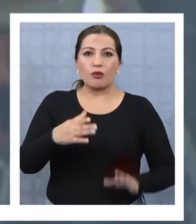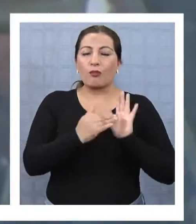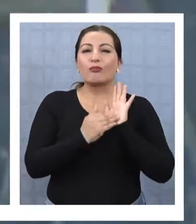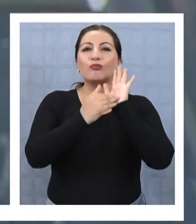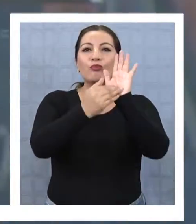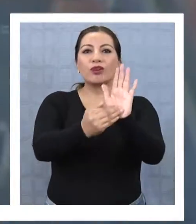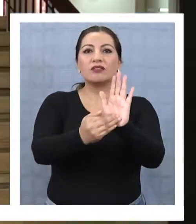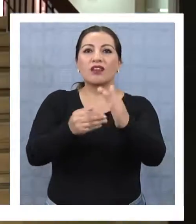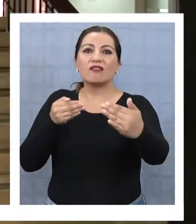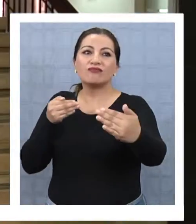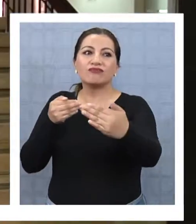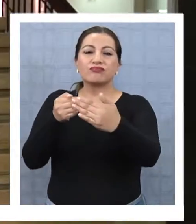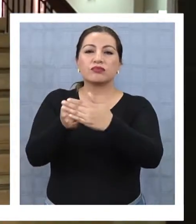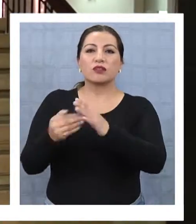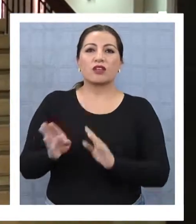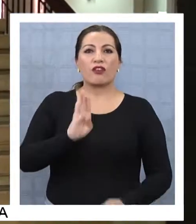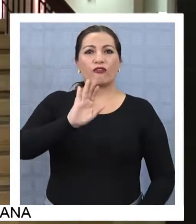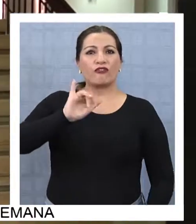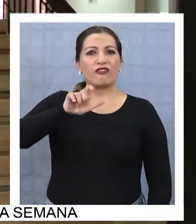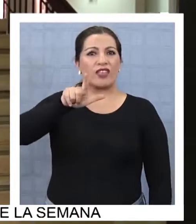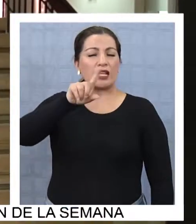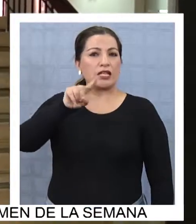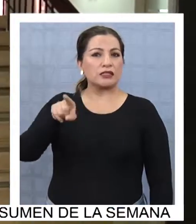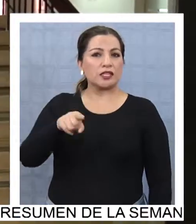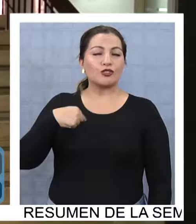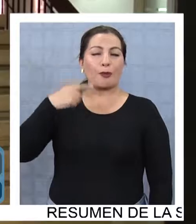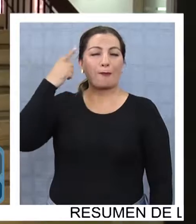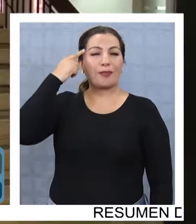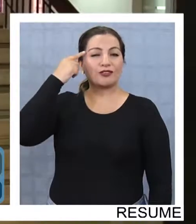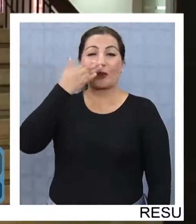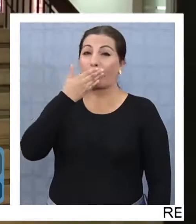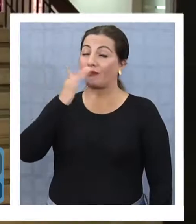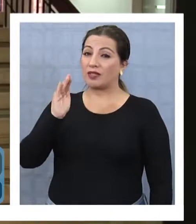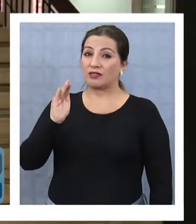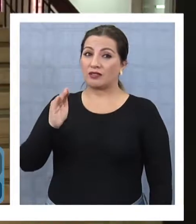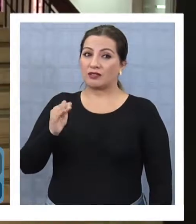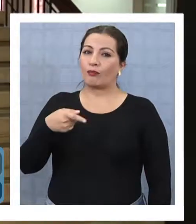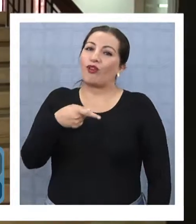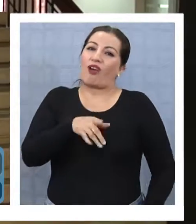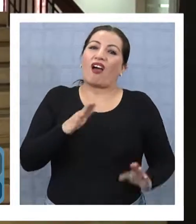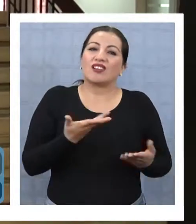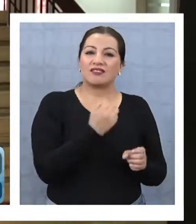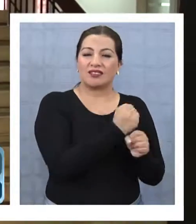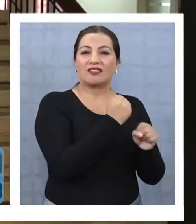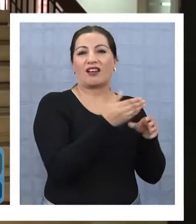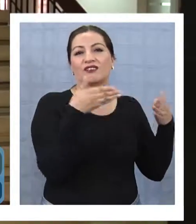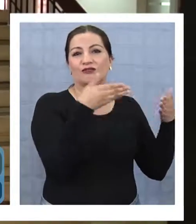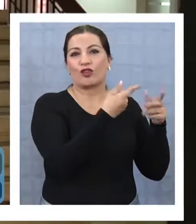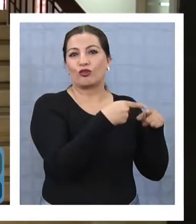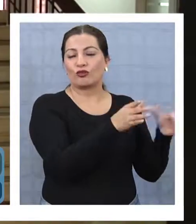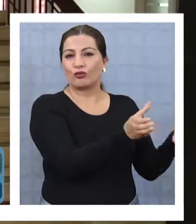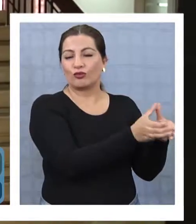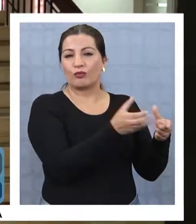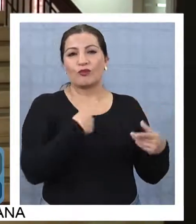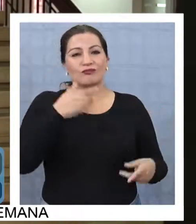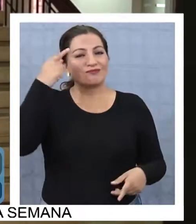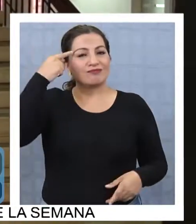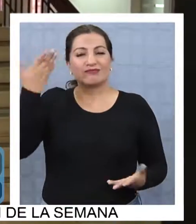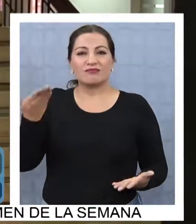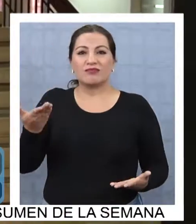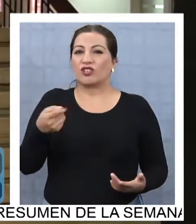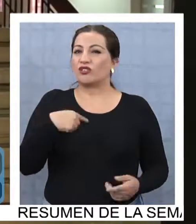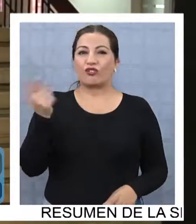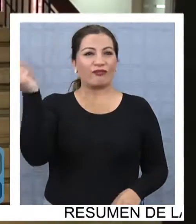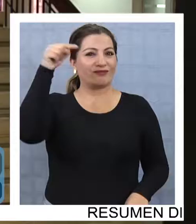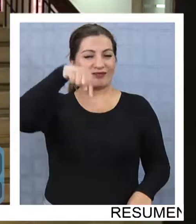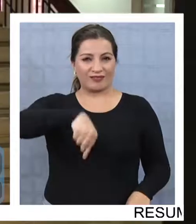destaquen a corto plazo. Si no es Bielsa, que creo que sería lo ideal, pero él está trabajando en este momento, creo que es muy probable que no